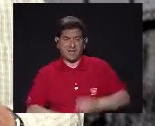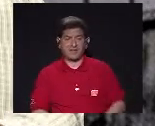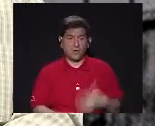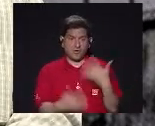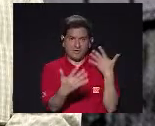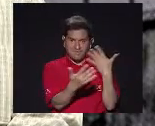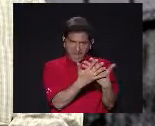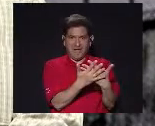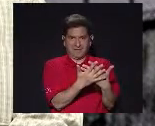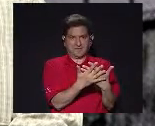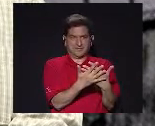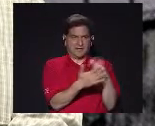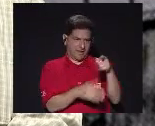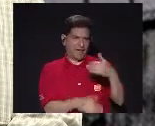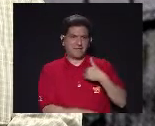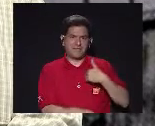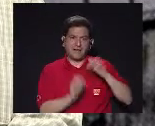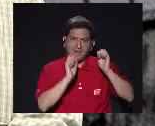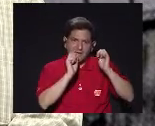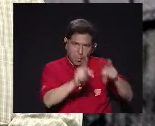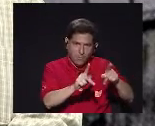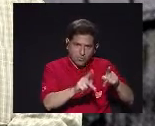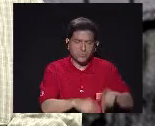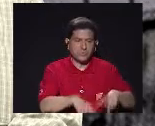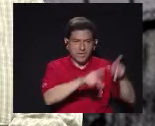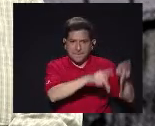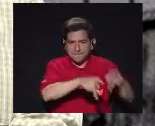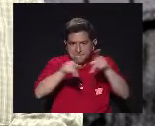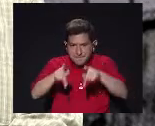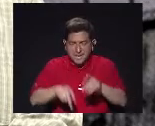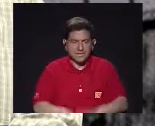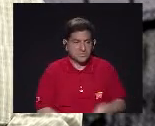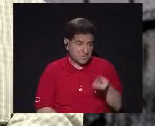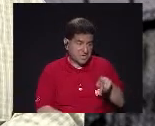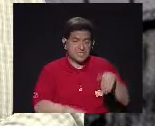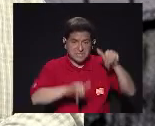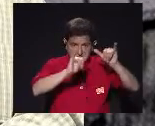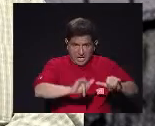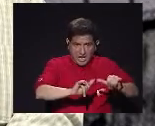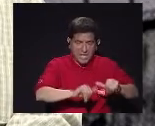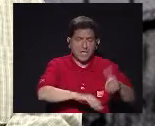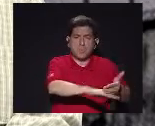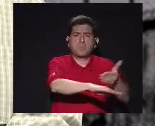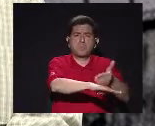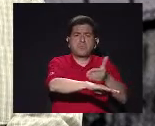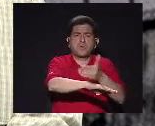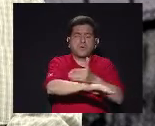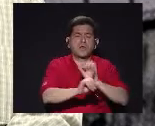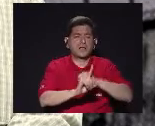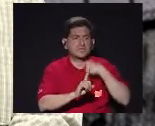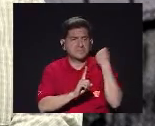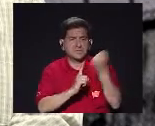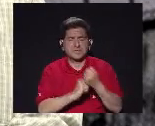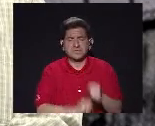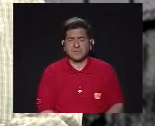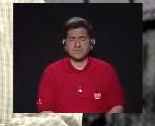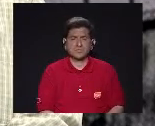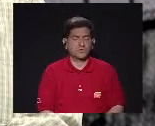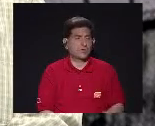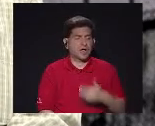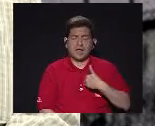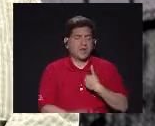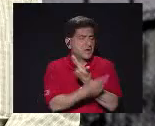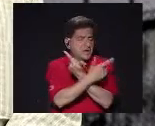sea En la cárcel Donde se tengan Las oportunidades Para que las personas Que allí están Logren superar Su circunstancia De privación De